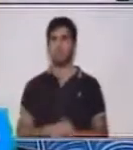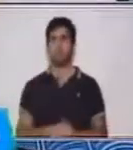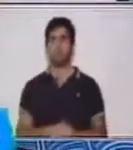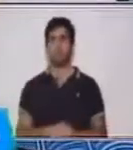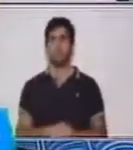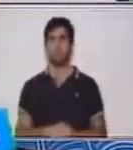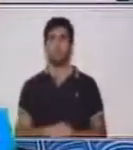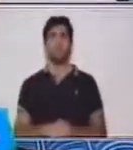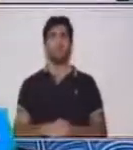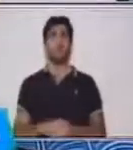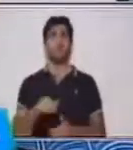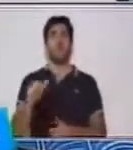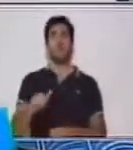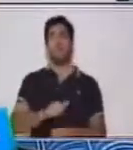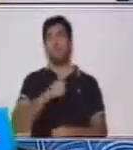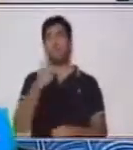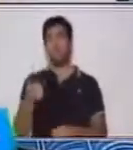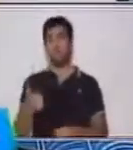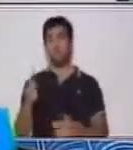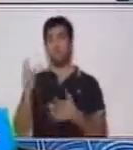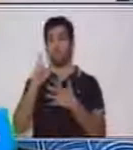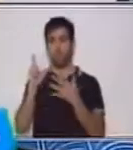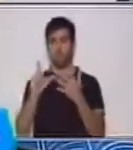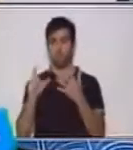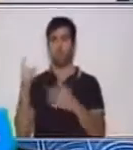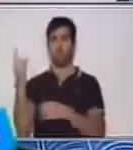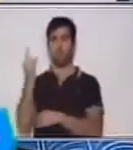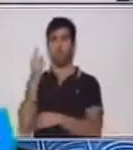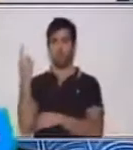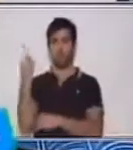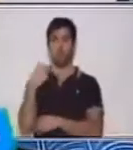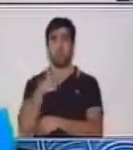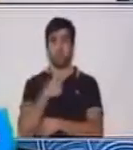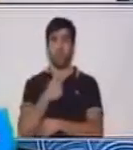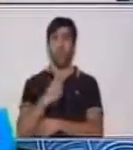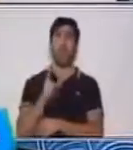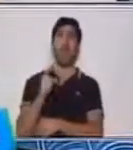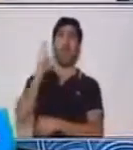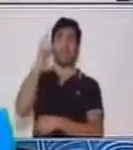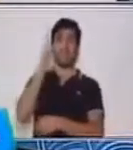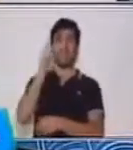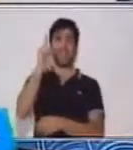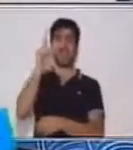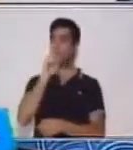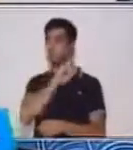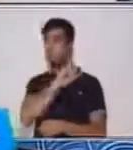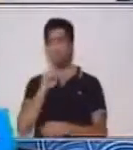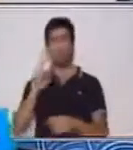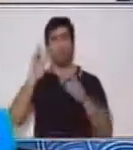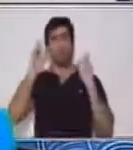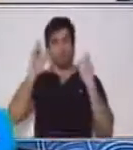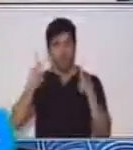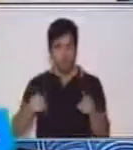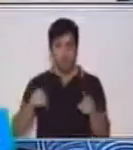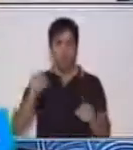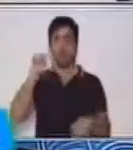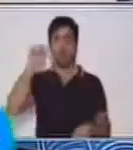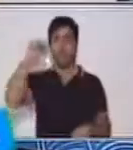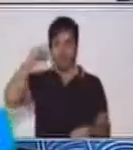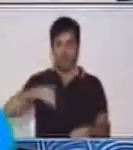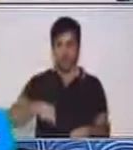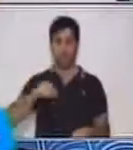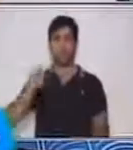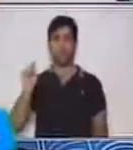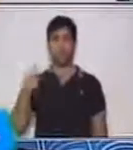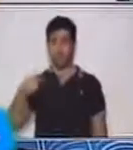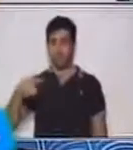empezar. Otro aspecto importante. Yo iba a empezar desde acá. No se puede. Se tiene que empezar desde abajo a escribir